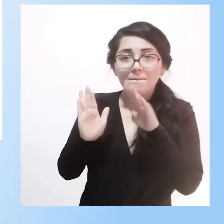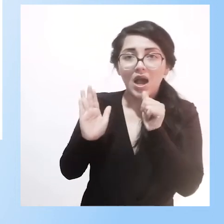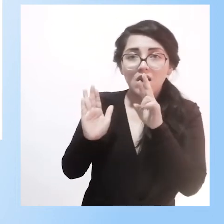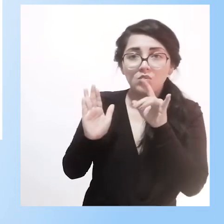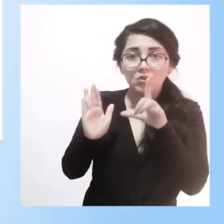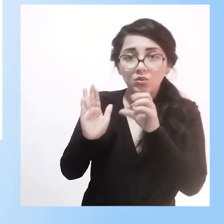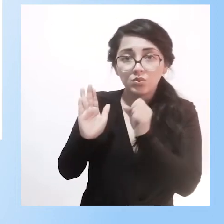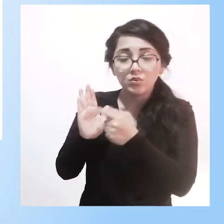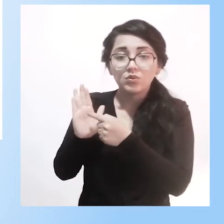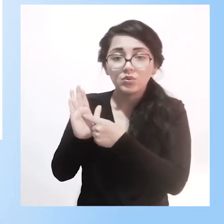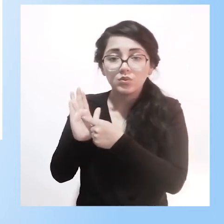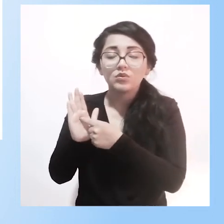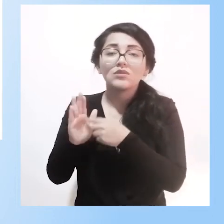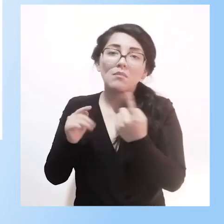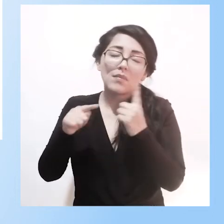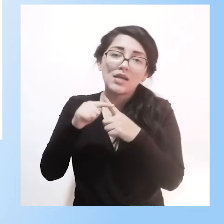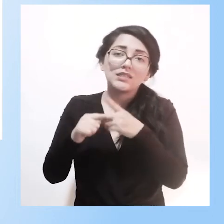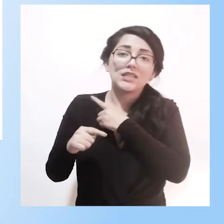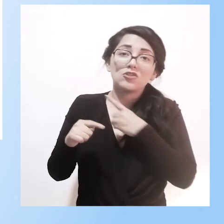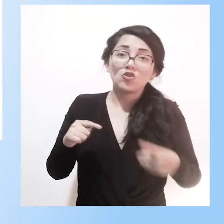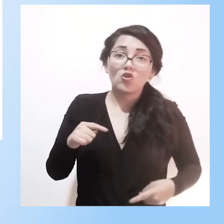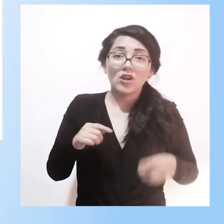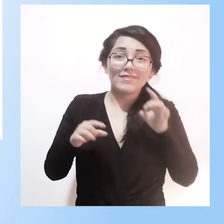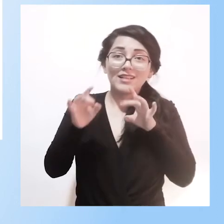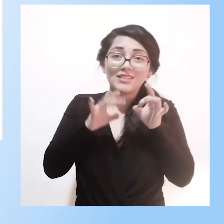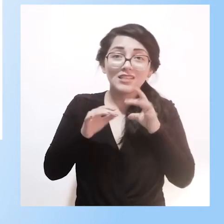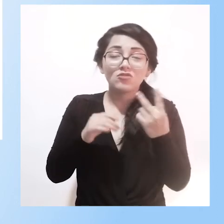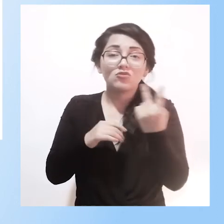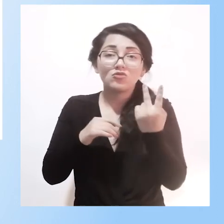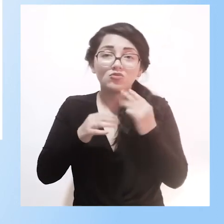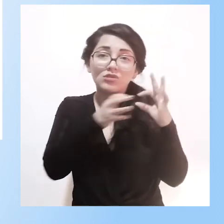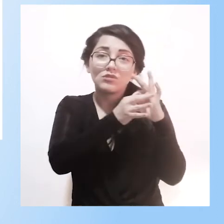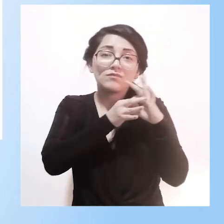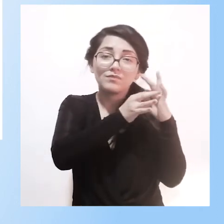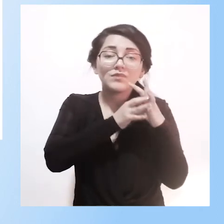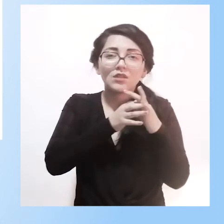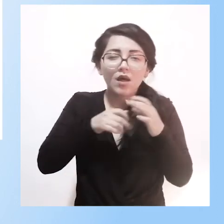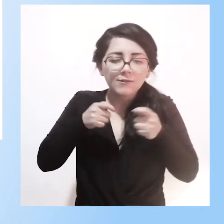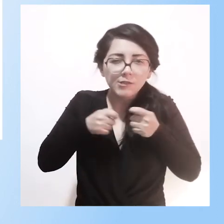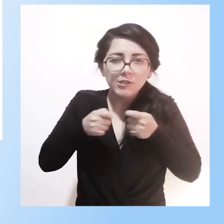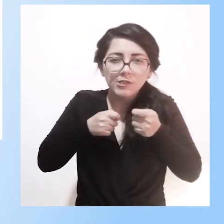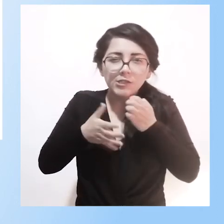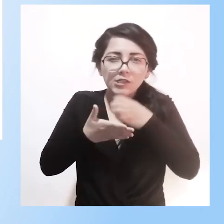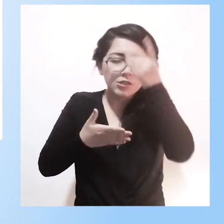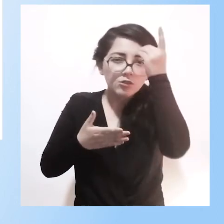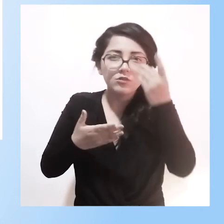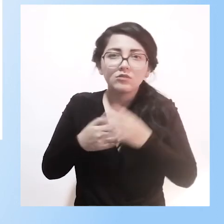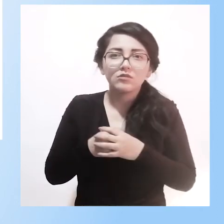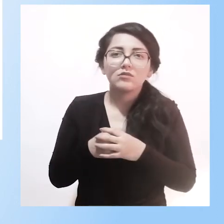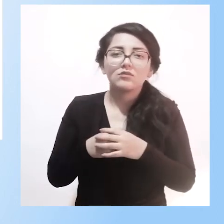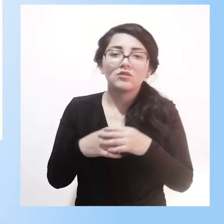la directoría de ensino, hacemos la cuestión de la educación con una escuela, la escuela